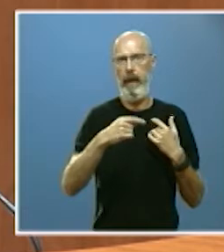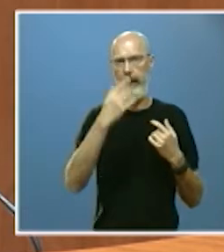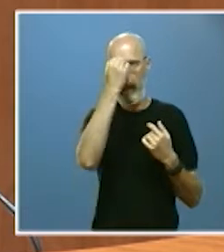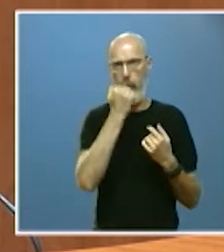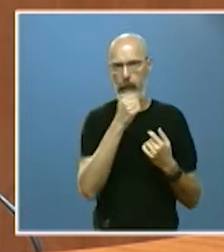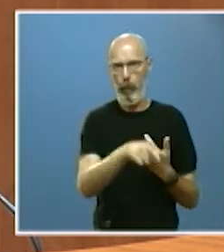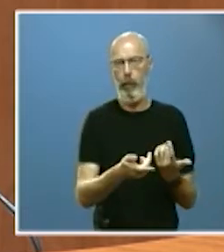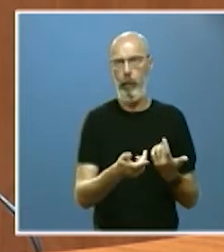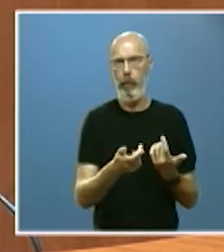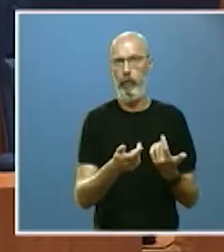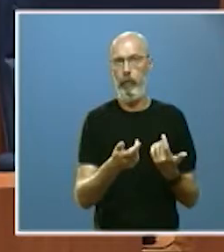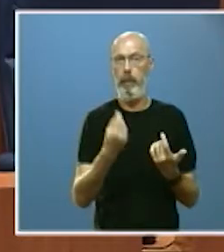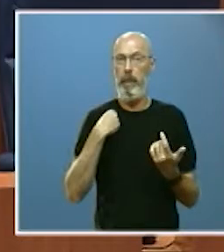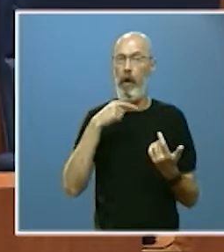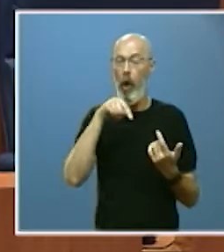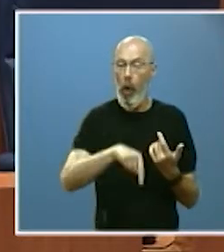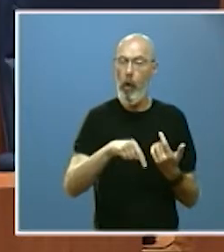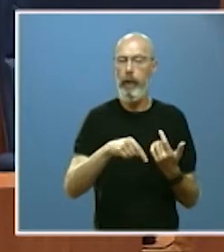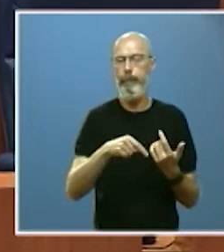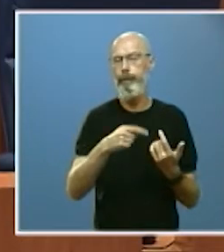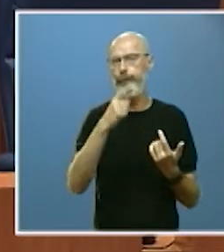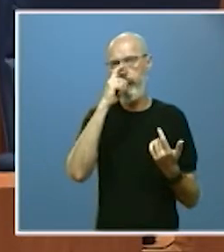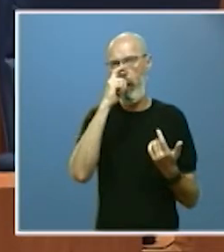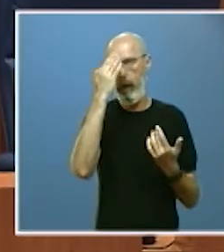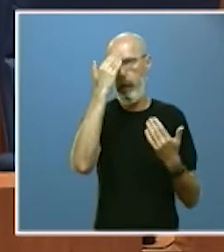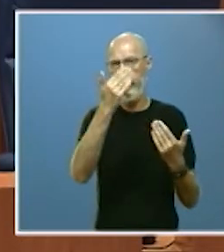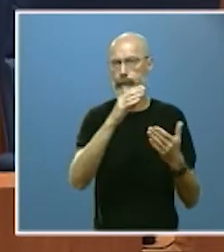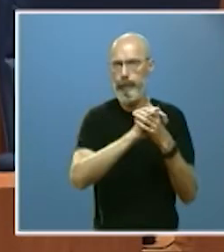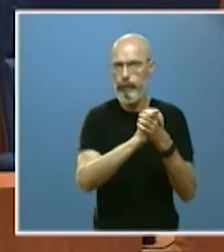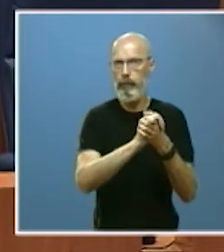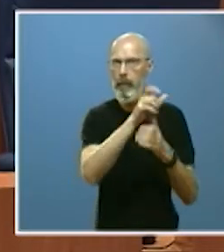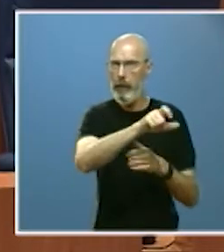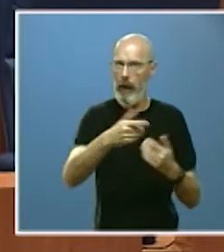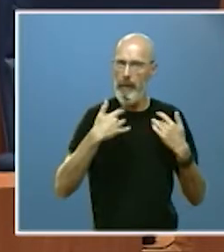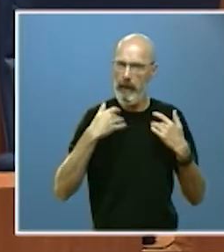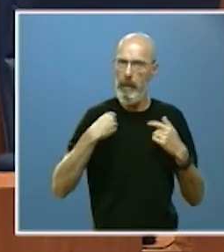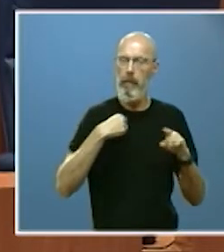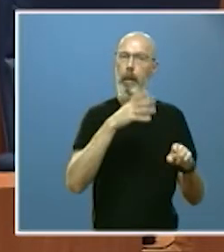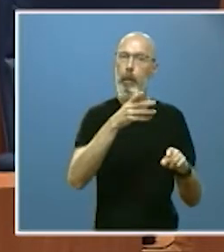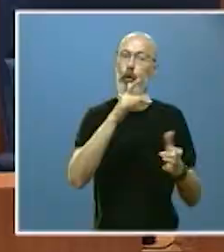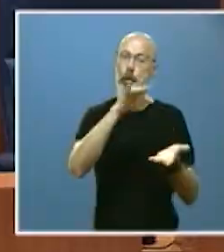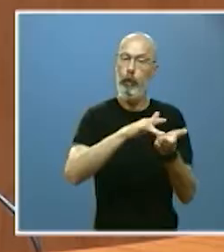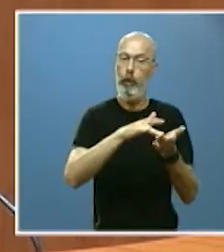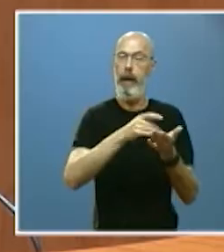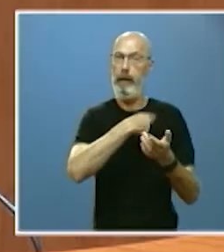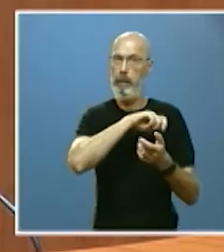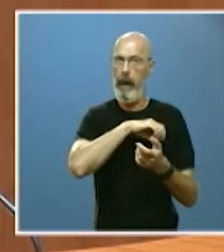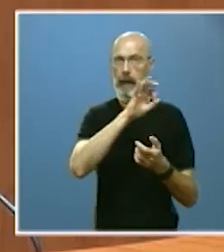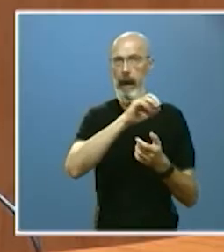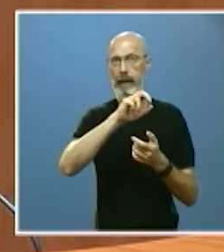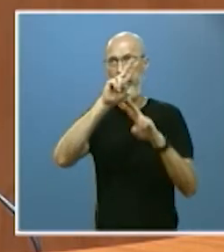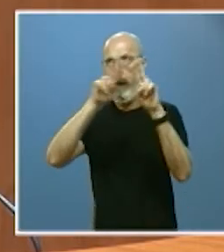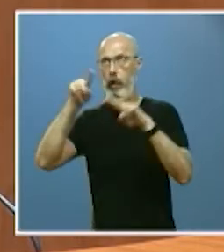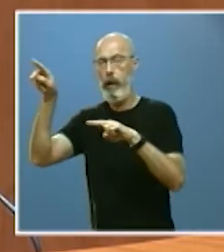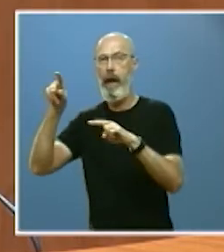hay que recordar hoy de forma especialmente intensa por celebrarse en España y en el ámbito internacional el día de las